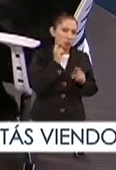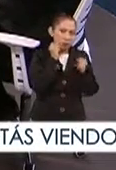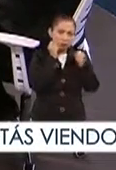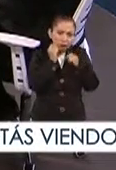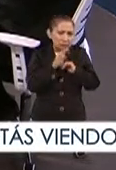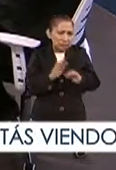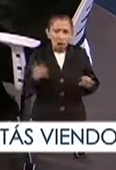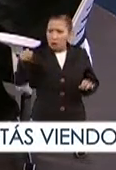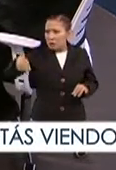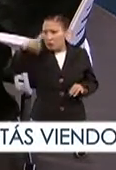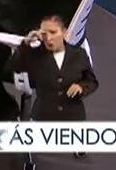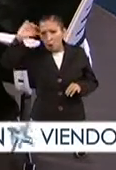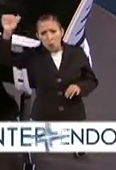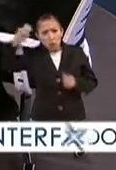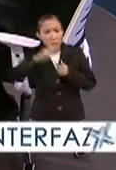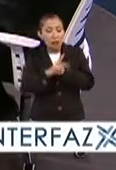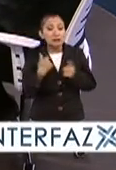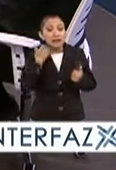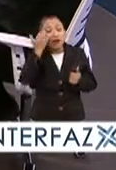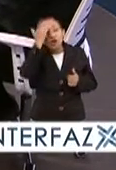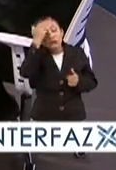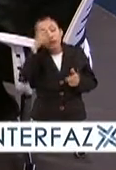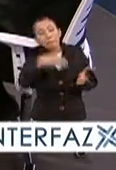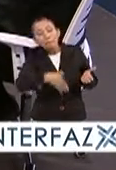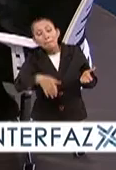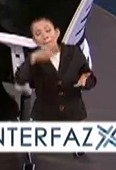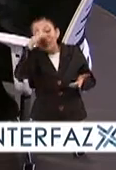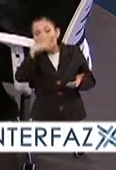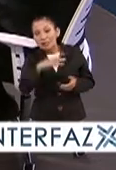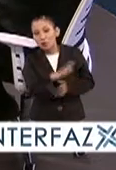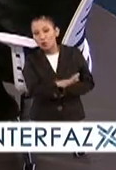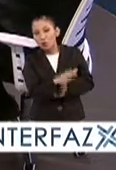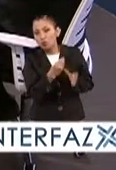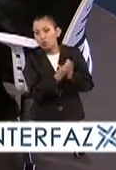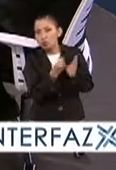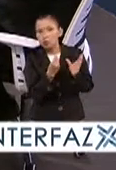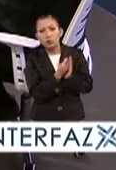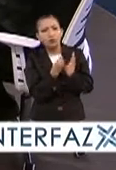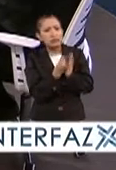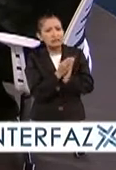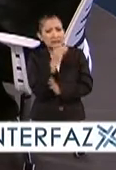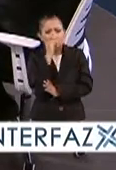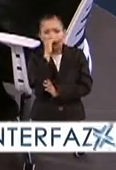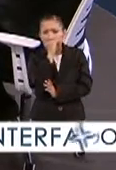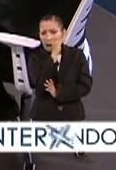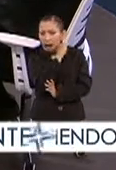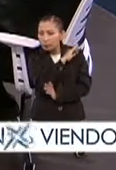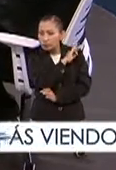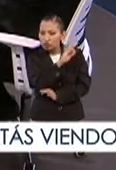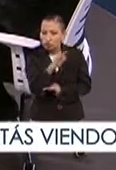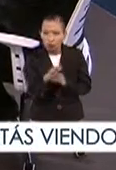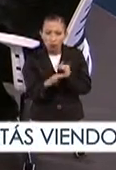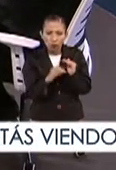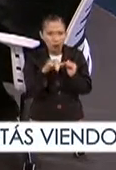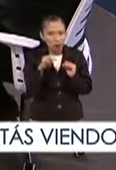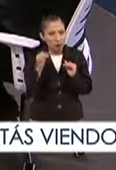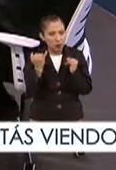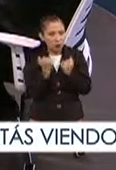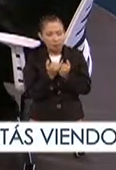que esté interesado en conocer sobre cocina mexicana. Es un curso totalmente gratuito, como todos los MOOCs,